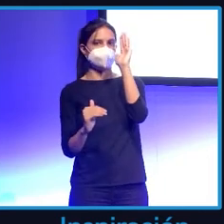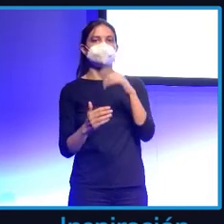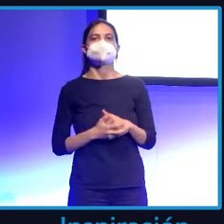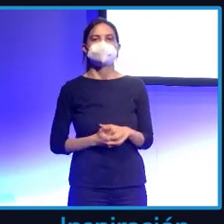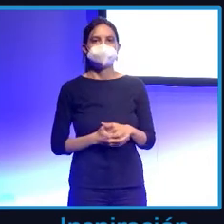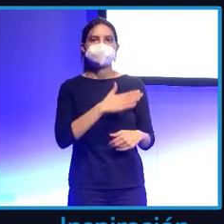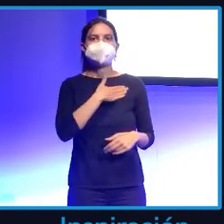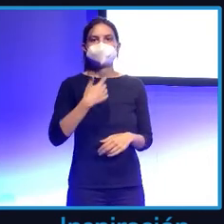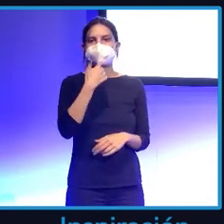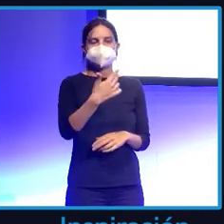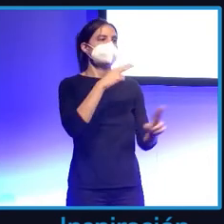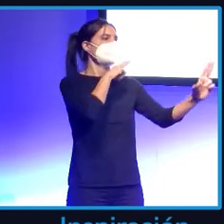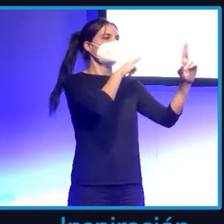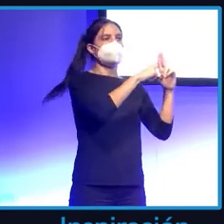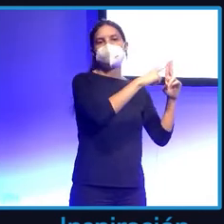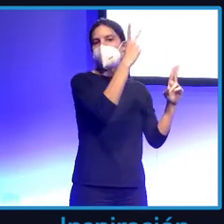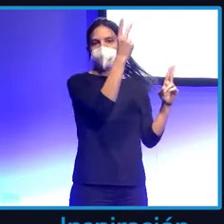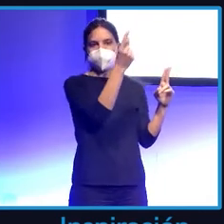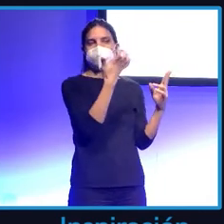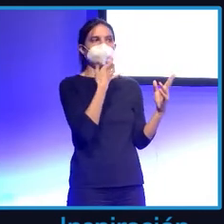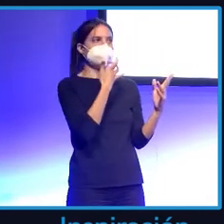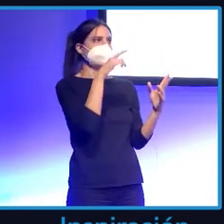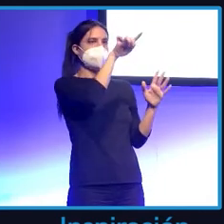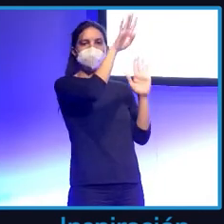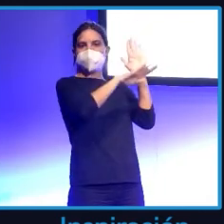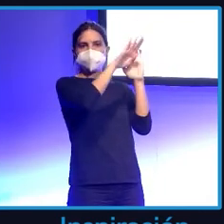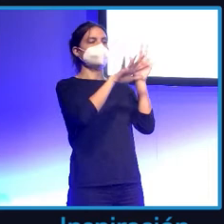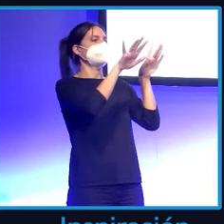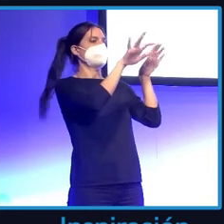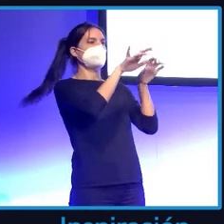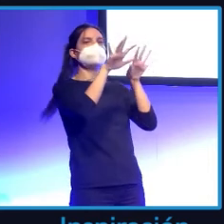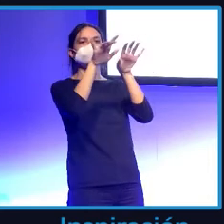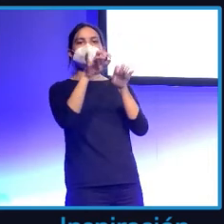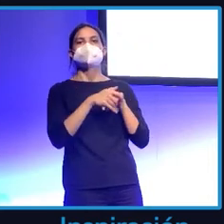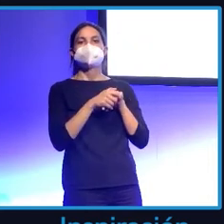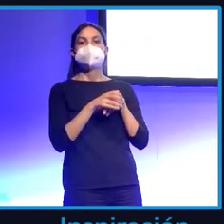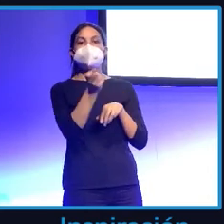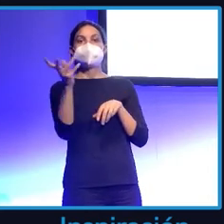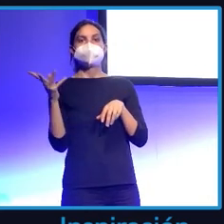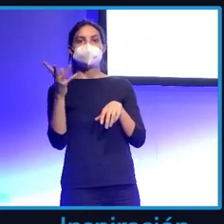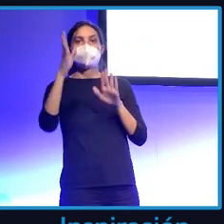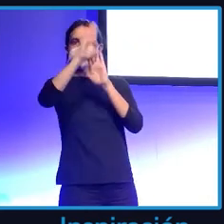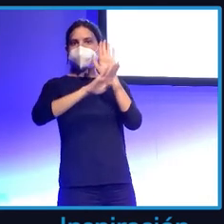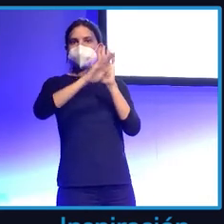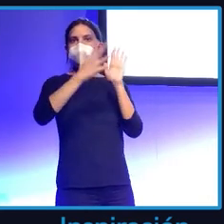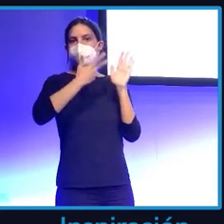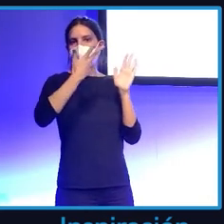que tú pones nombre y apellido en esta aplicación y te dice todo lo que hay en Internet, que conozca la aplicación en un informe.